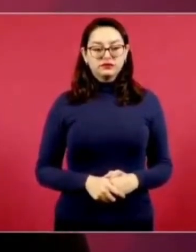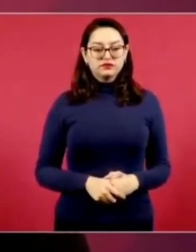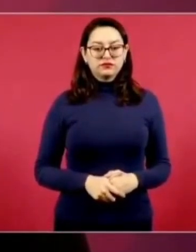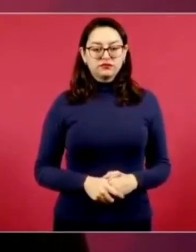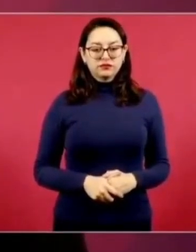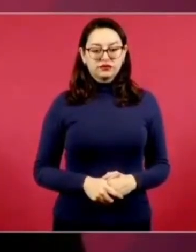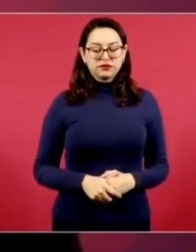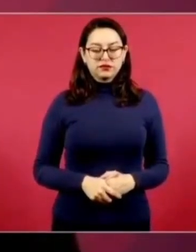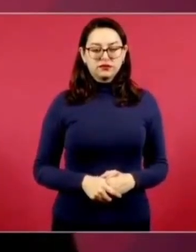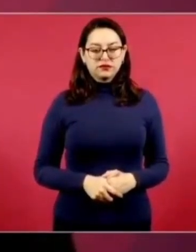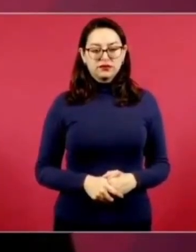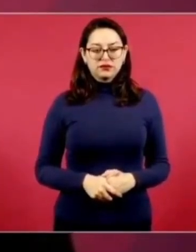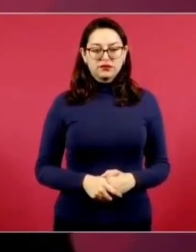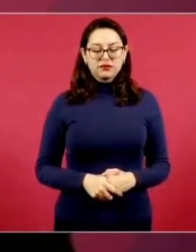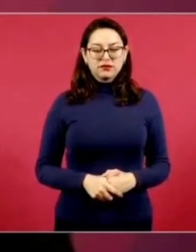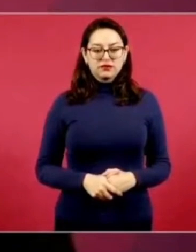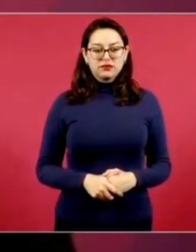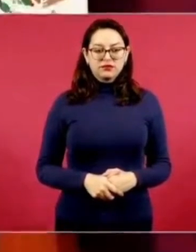aborda el tema.